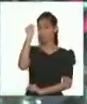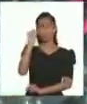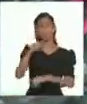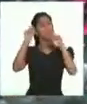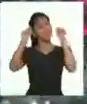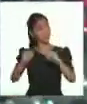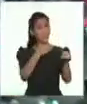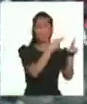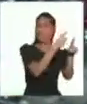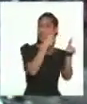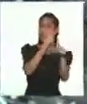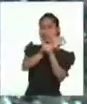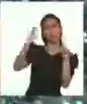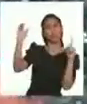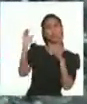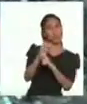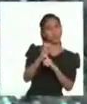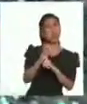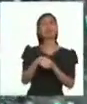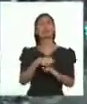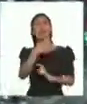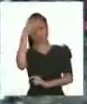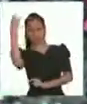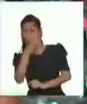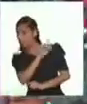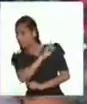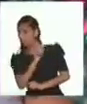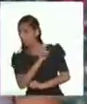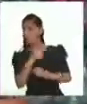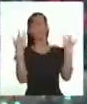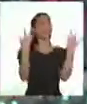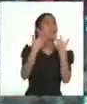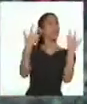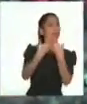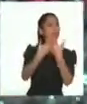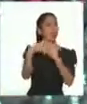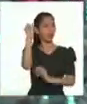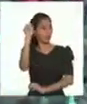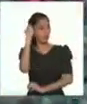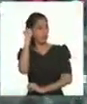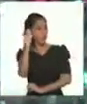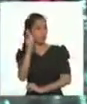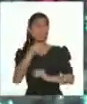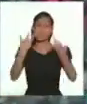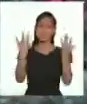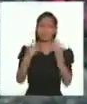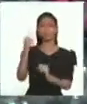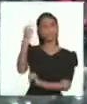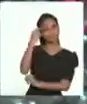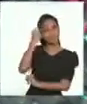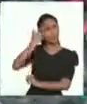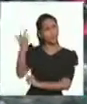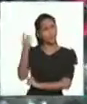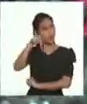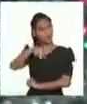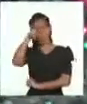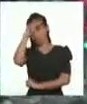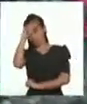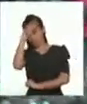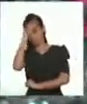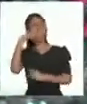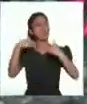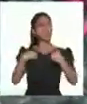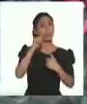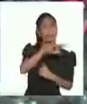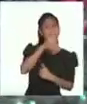Justamente la diversidad cultural y la no discriminación están relacionadas con los derechos humanos. Hay que tener en cuenta que en nuestro país